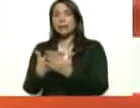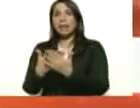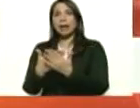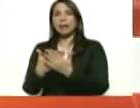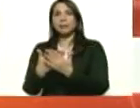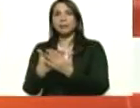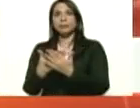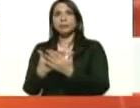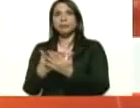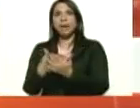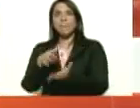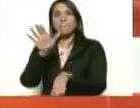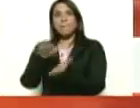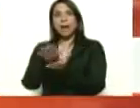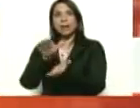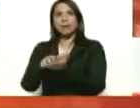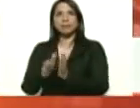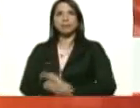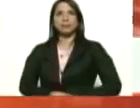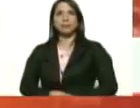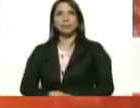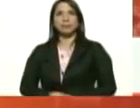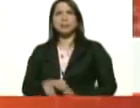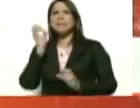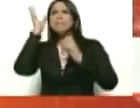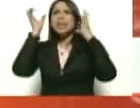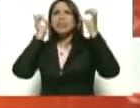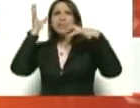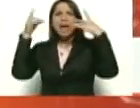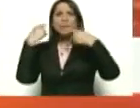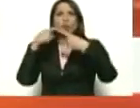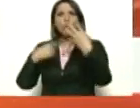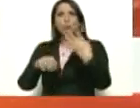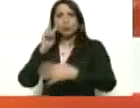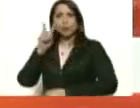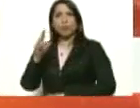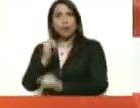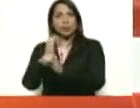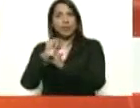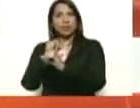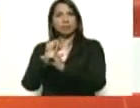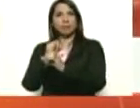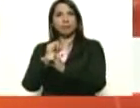Margarita e inventando mil cosas. Yo lo veo por las redes sociales.